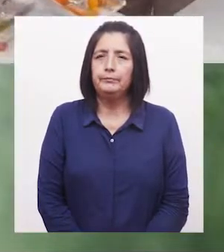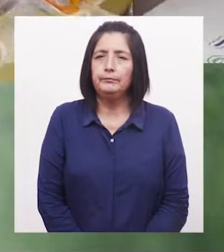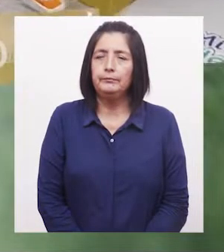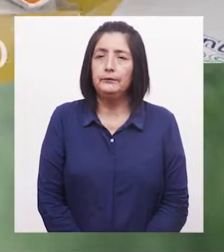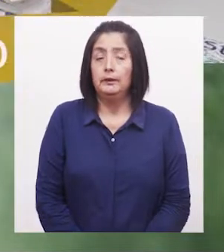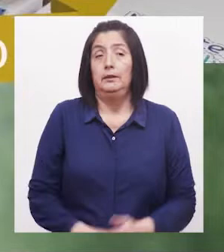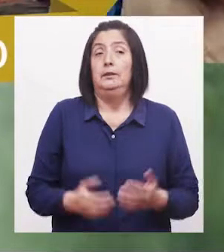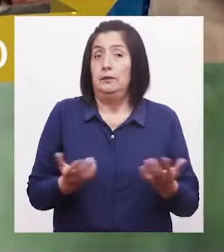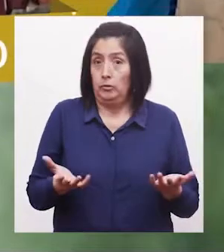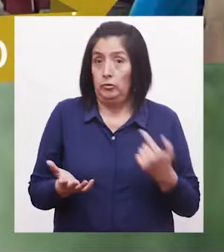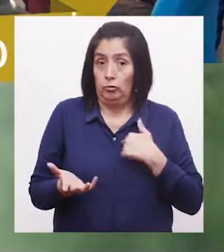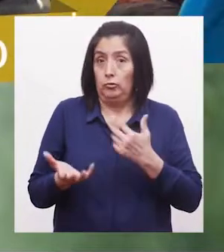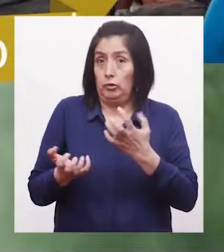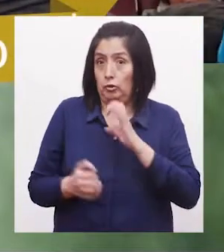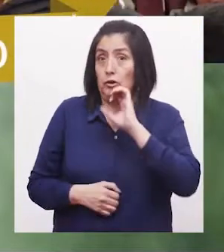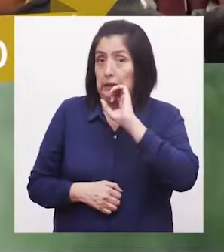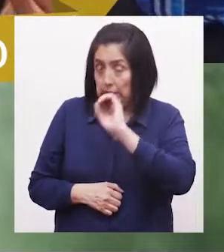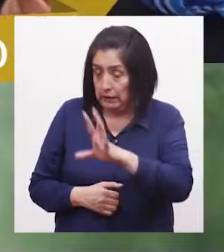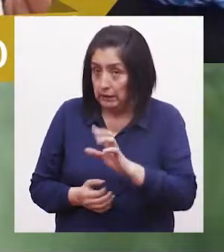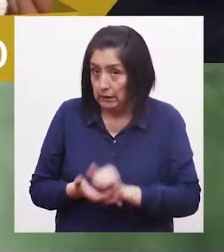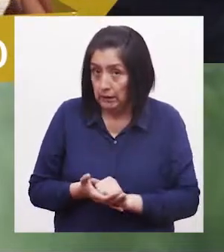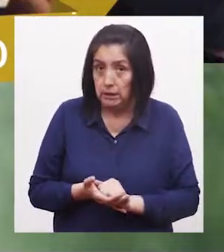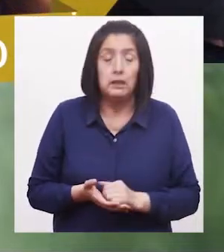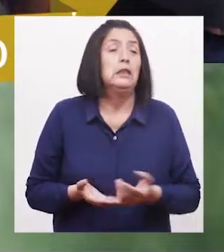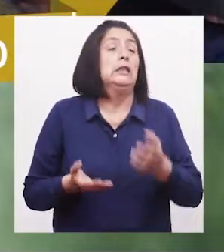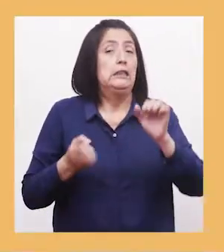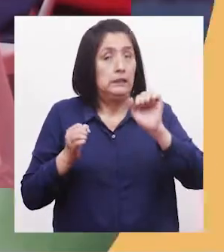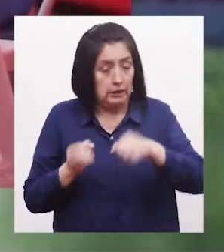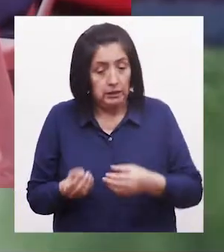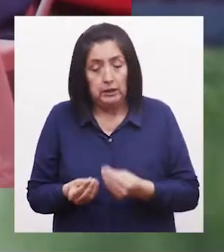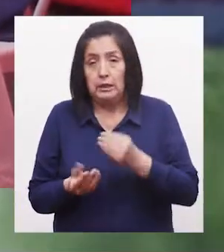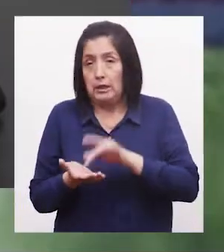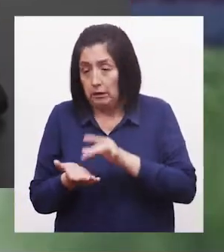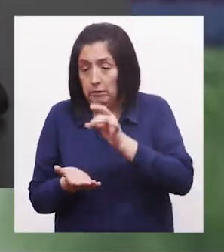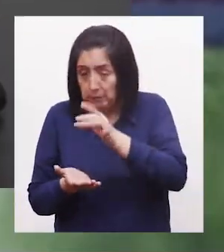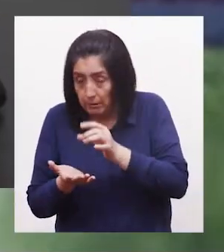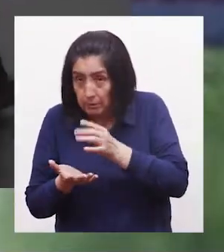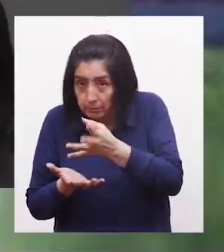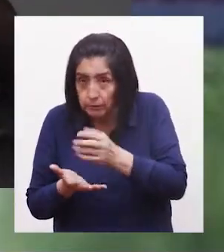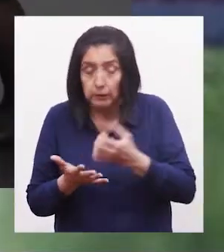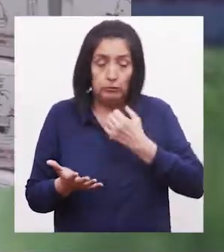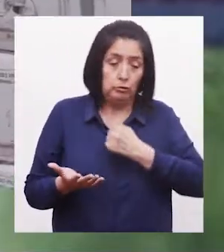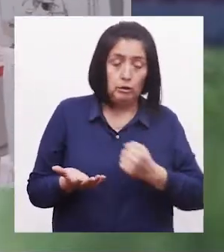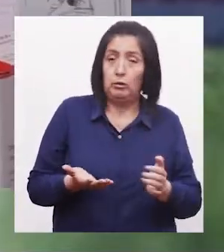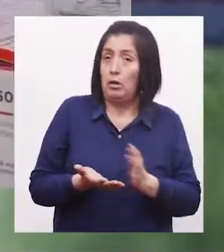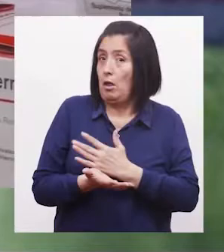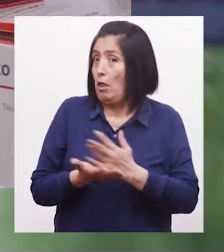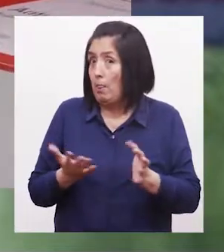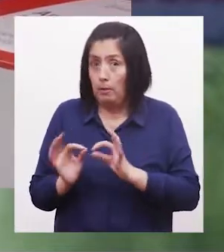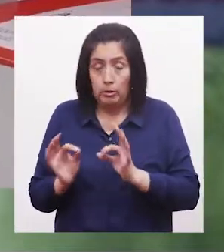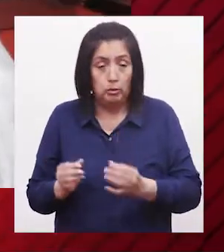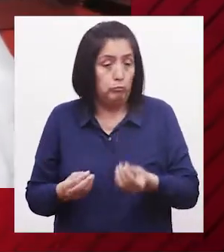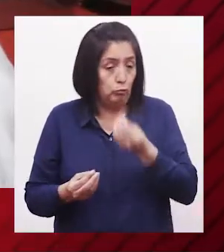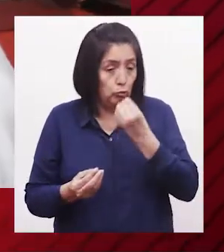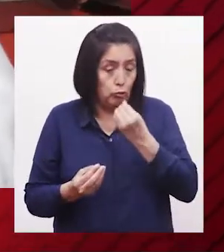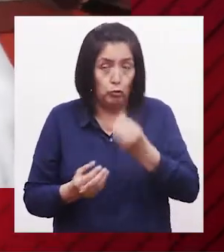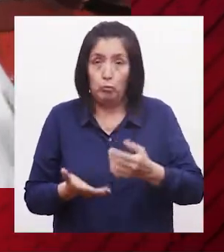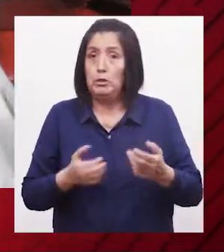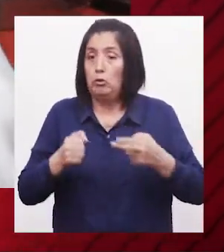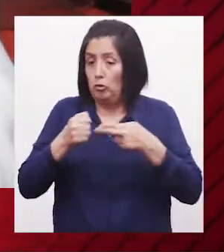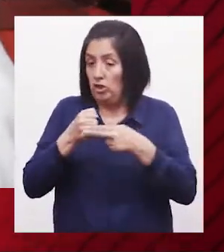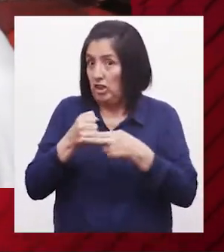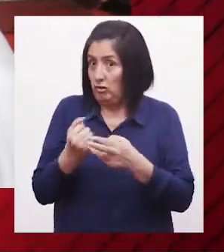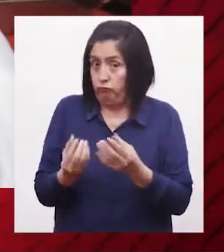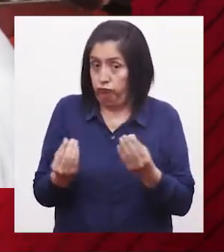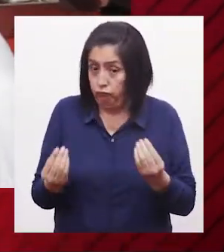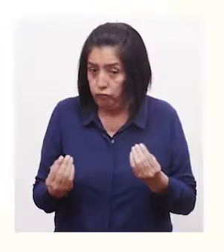Pero sobre todo quiero decirles Que aunque le demos tratamiento a nuestros hijos Si no les damos una alimentación rica en hierro